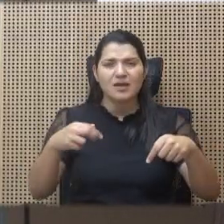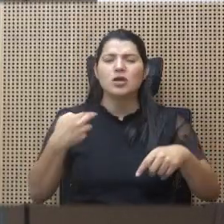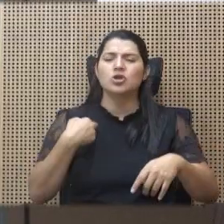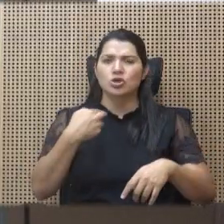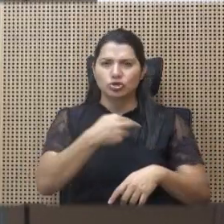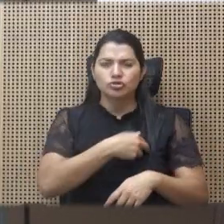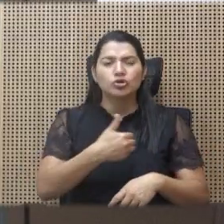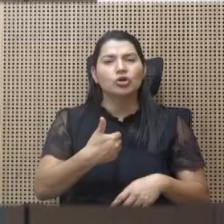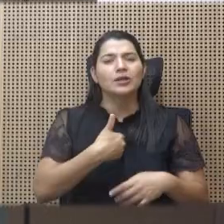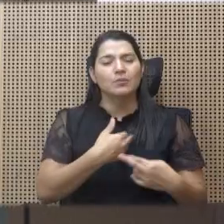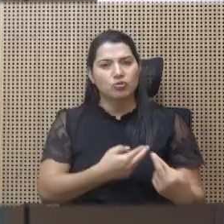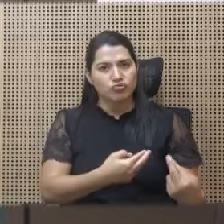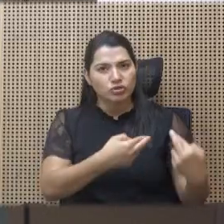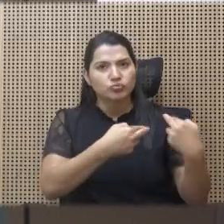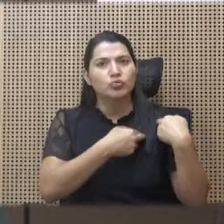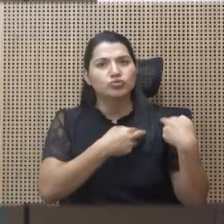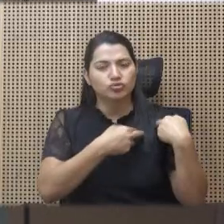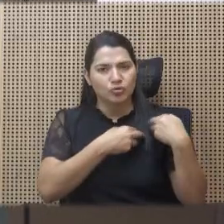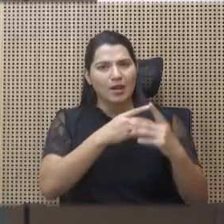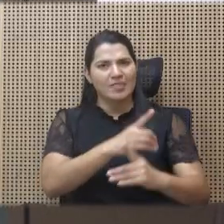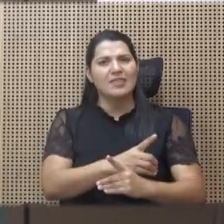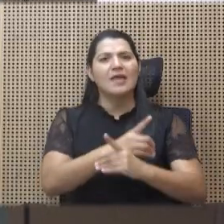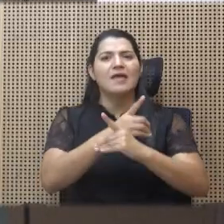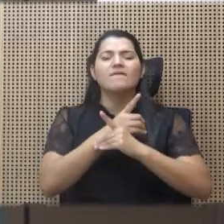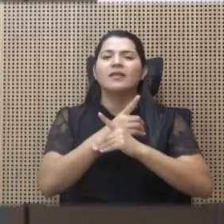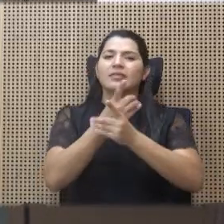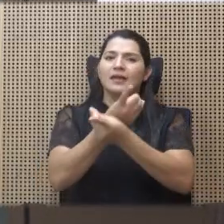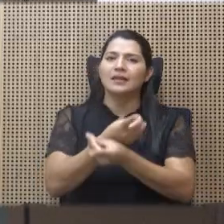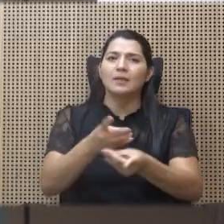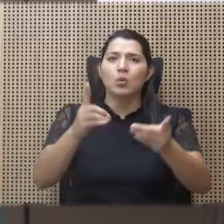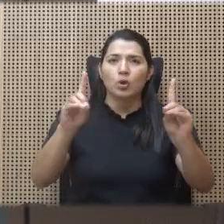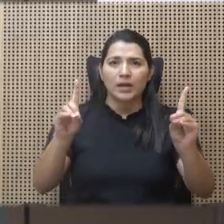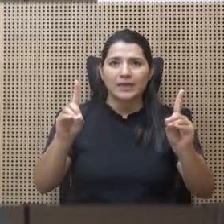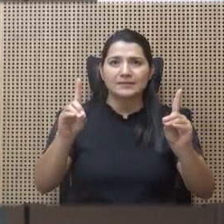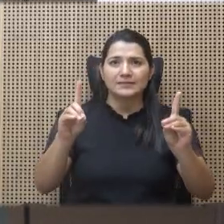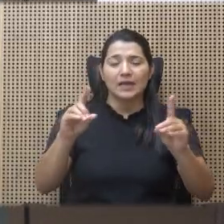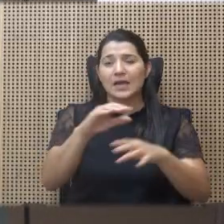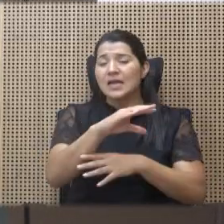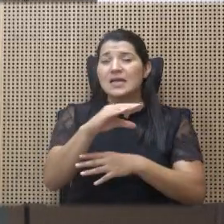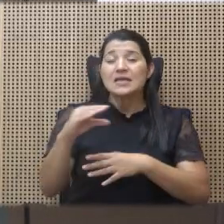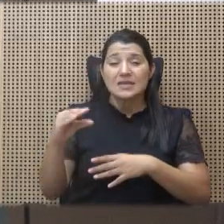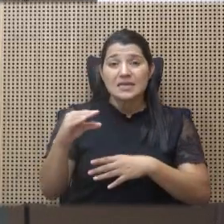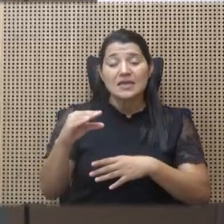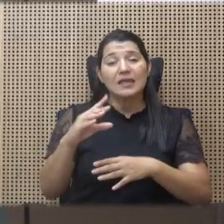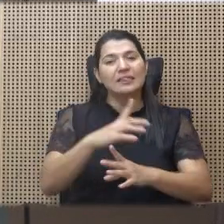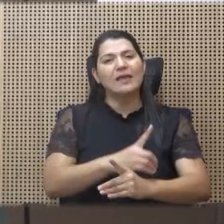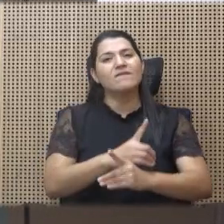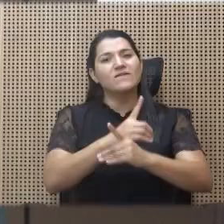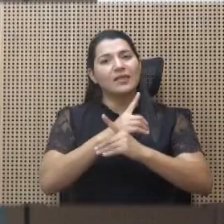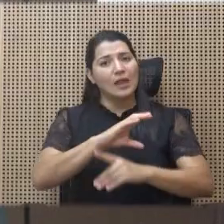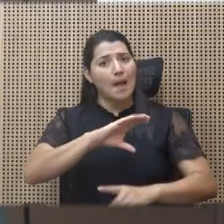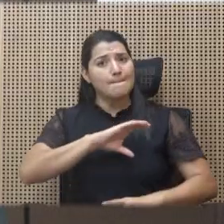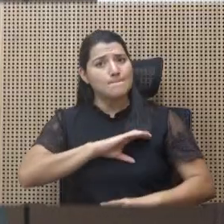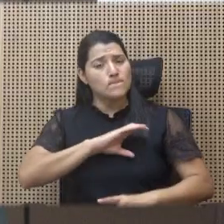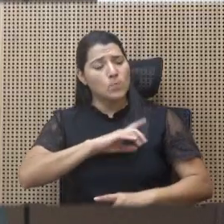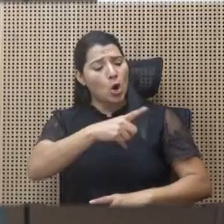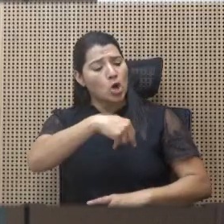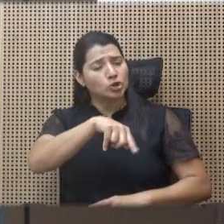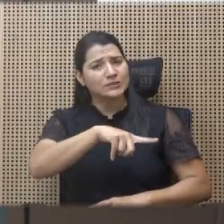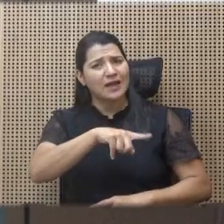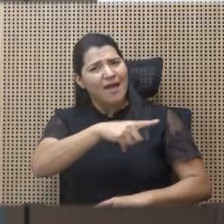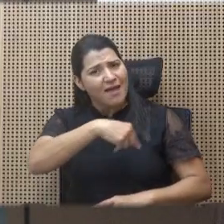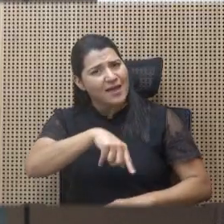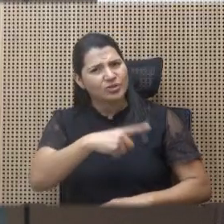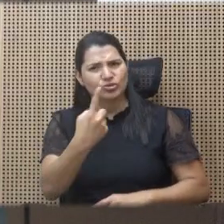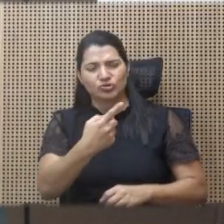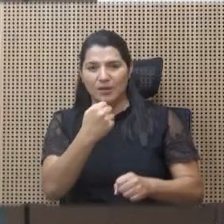obligación de defender la democracia y las policías que están siempre trabajando en